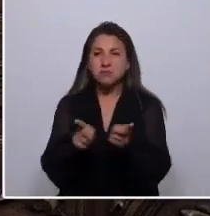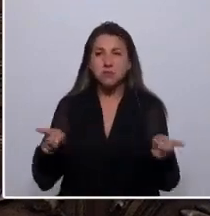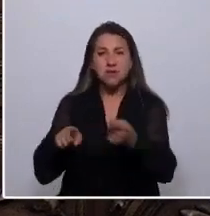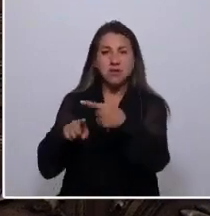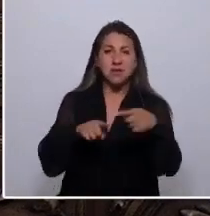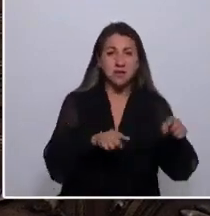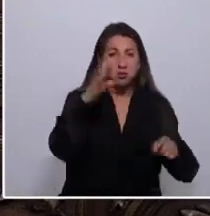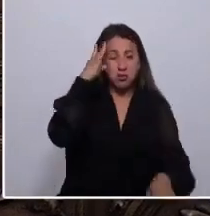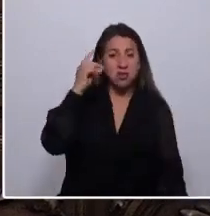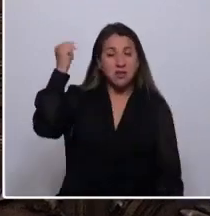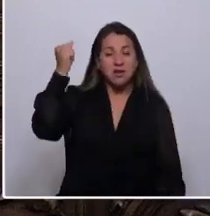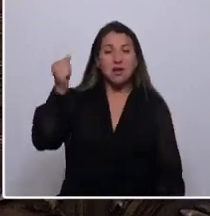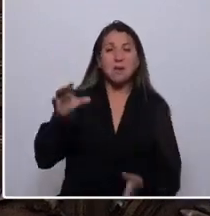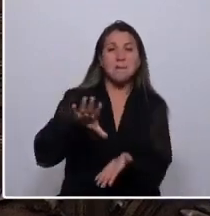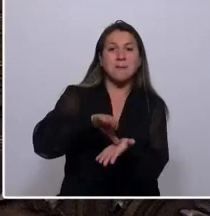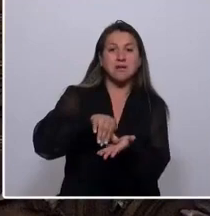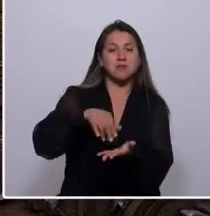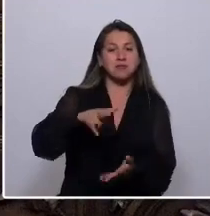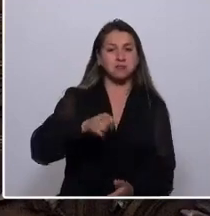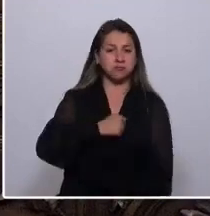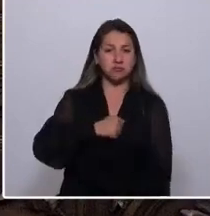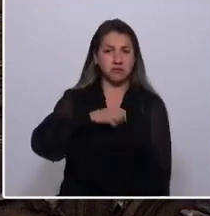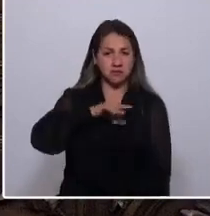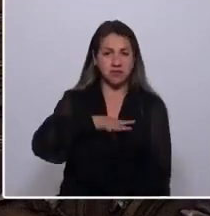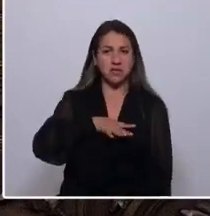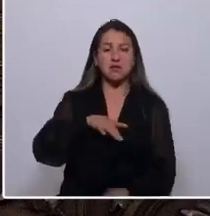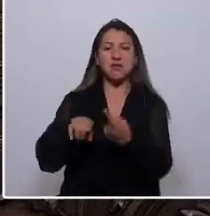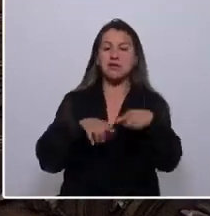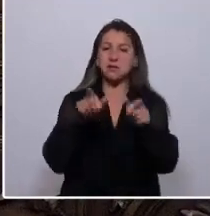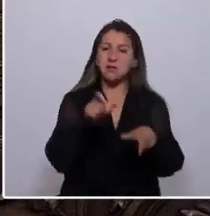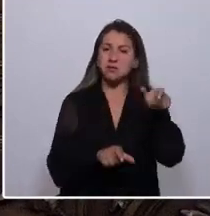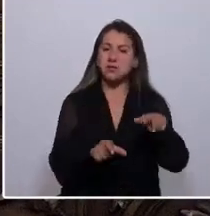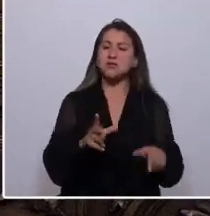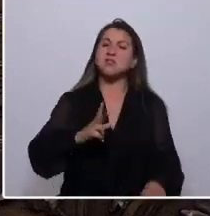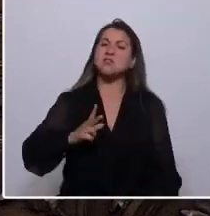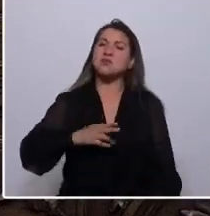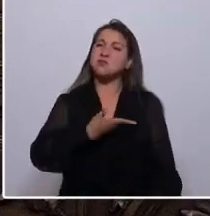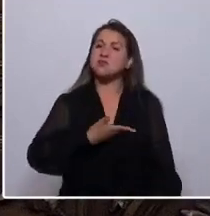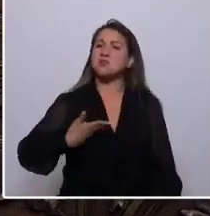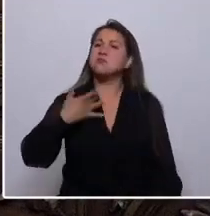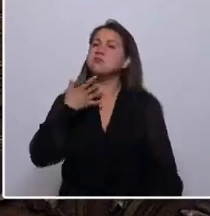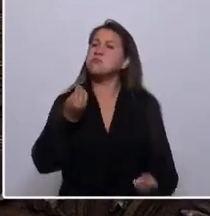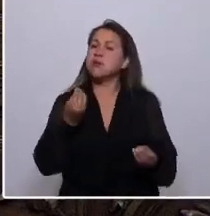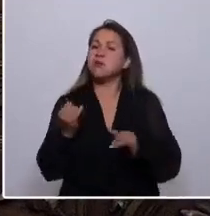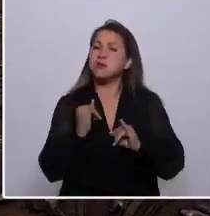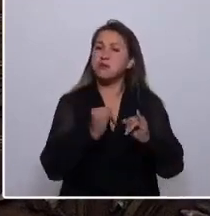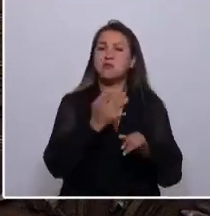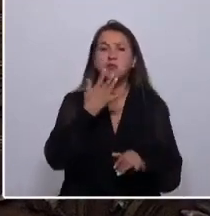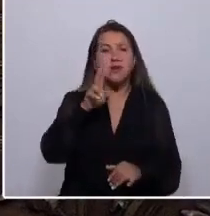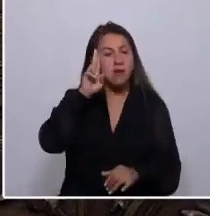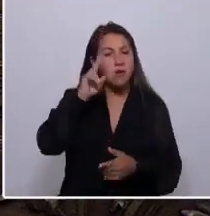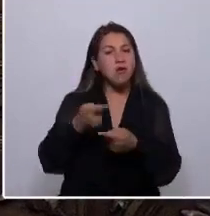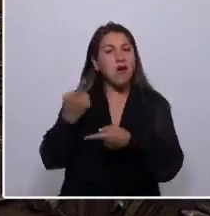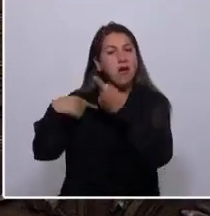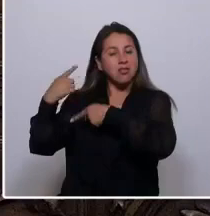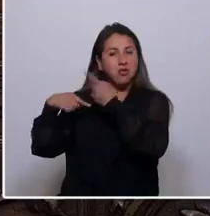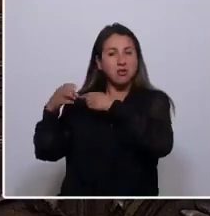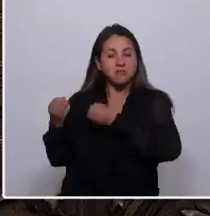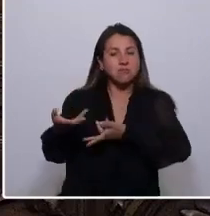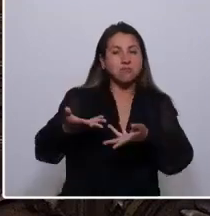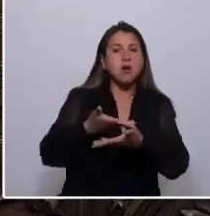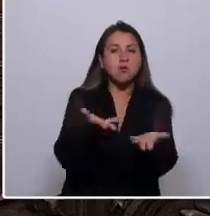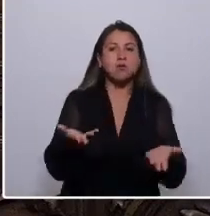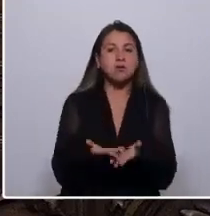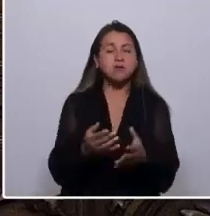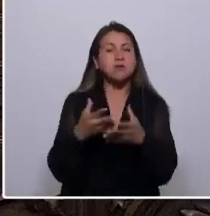patriotismo de miles de personas. Señora Presidenta, ¿por qué traigo estos hechos? ¿Por qué recuerdo la historia? Por una gran